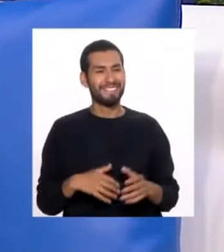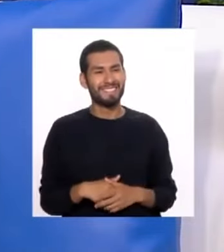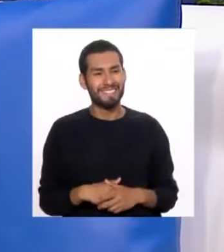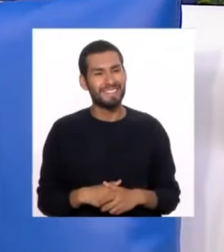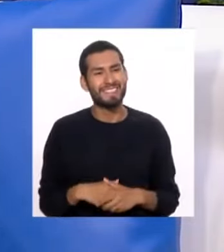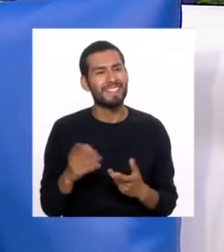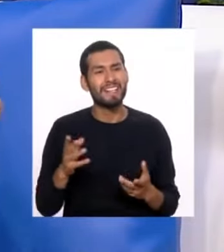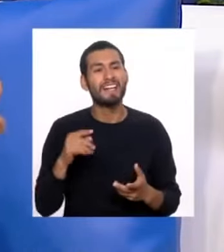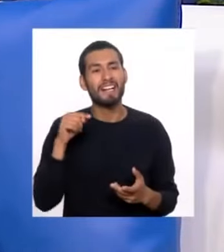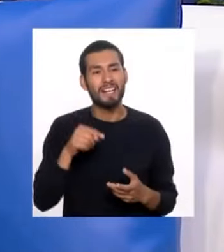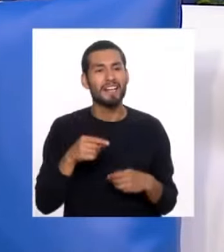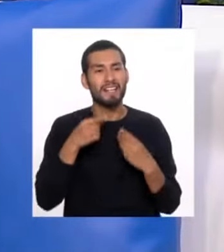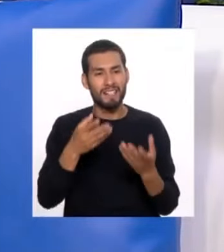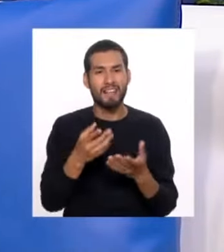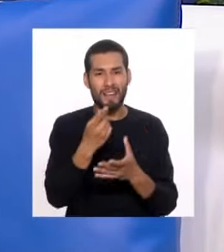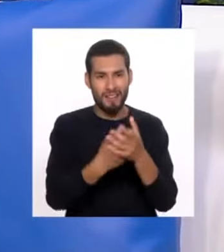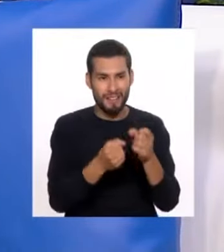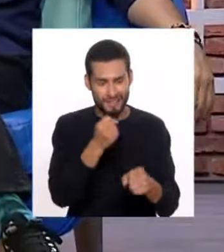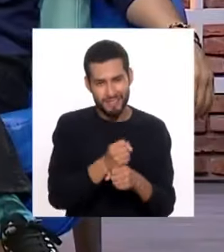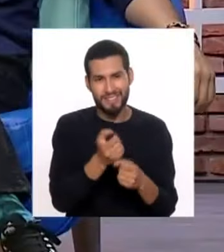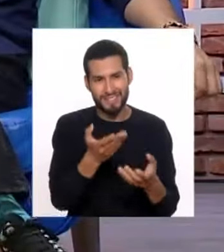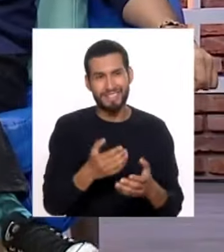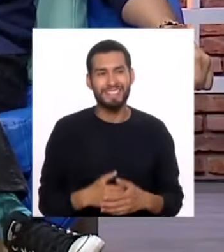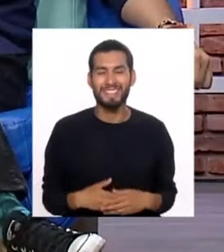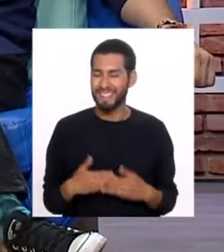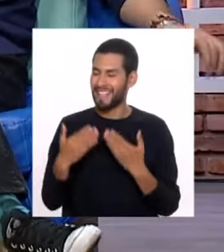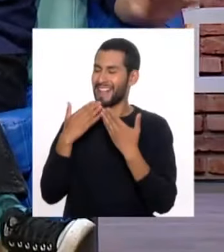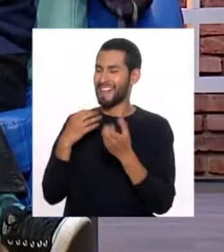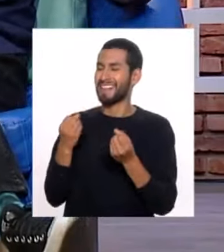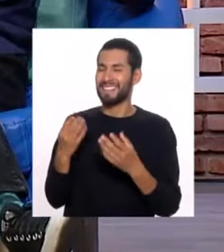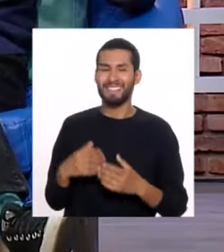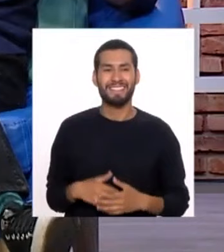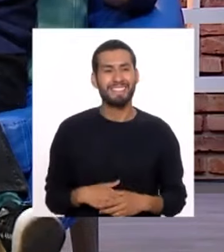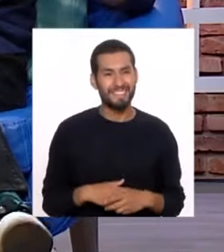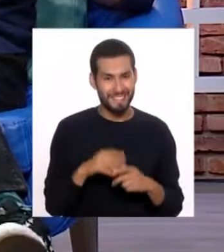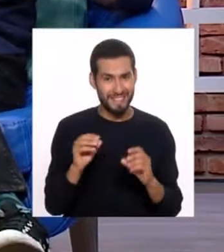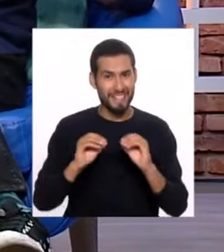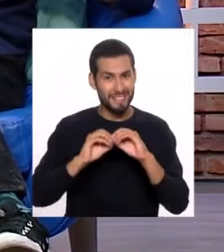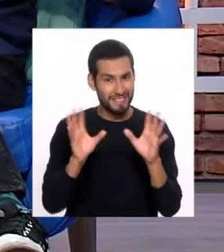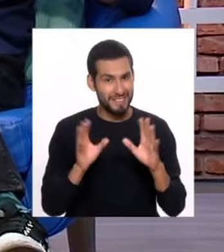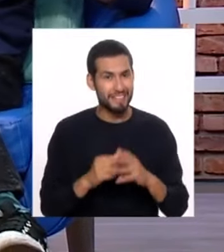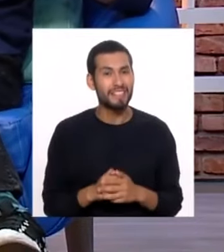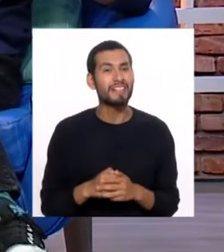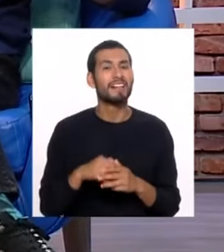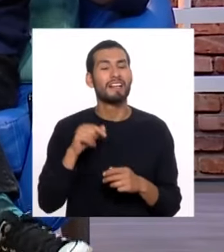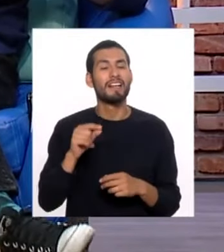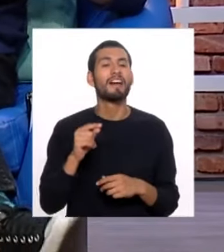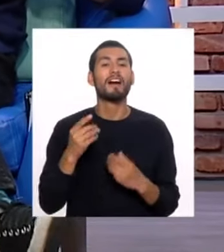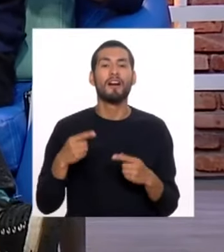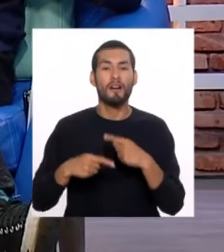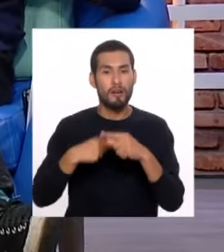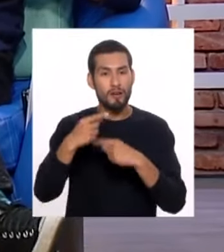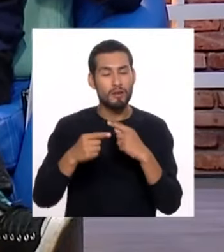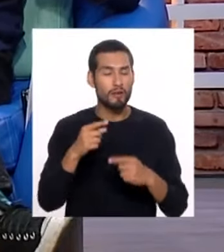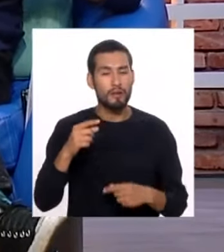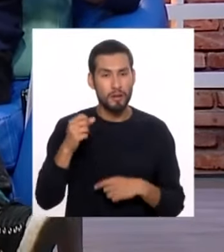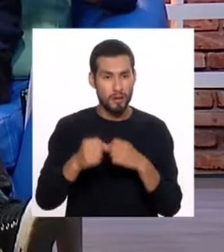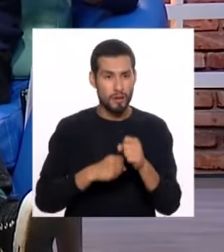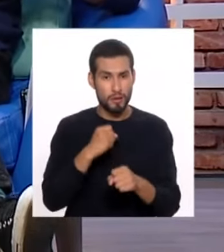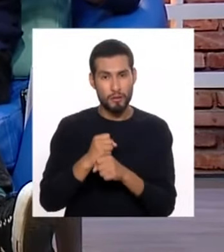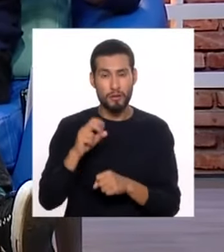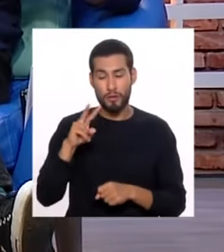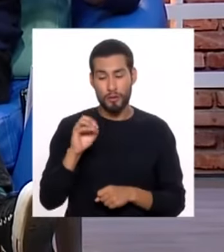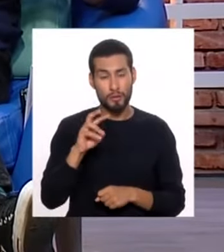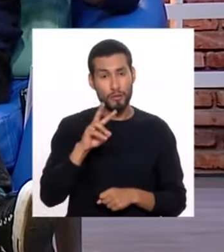Al contrario, generando la confianza. Ahí está, muy bien, muy bien. Ok, estamos claros que la devolución va a ser a partir del año 2022,